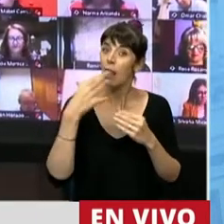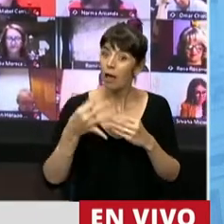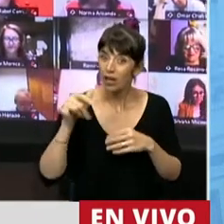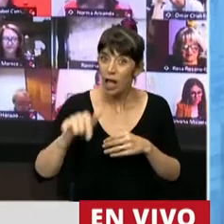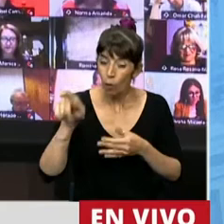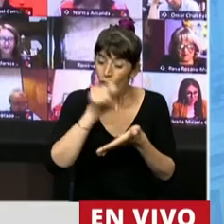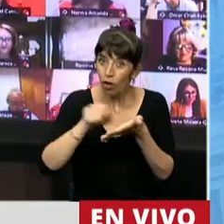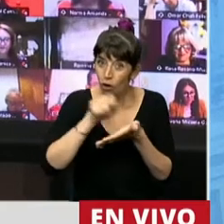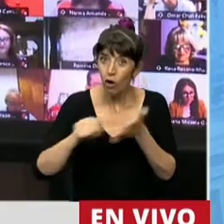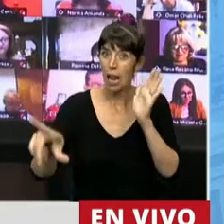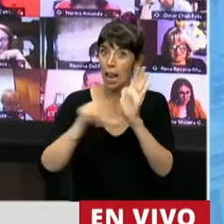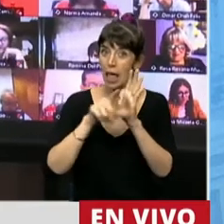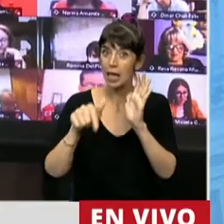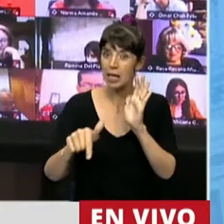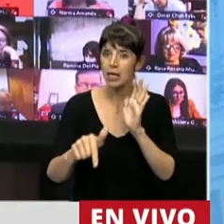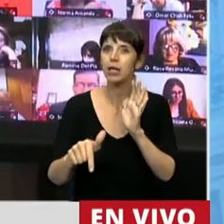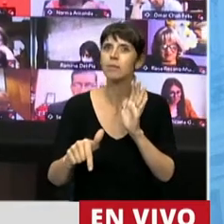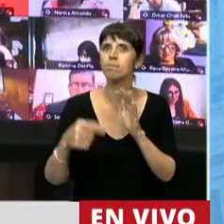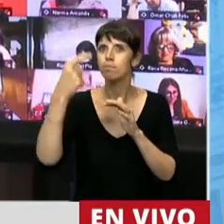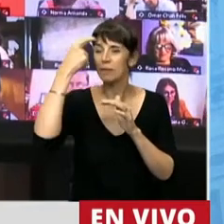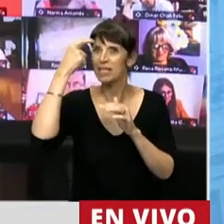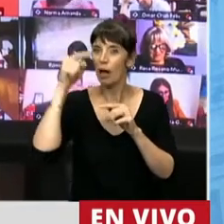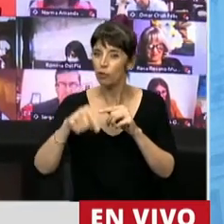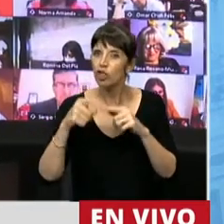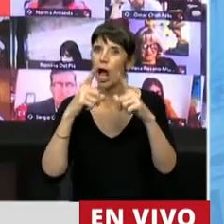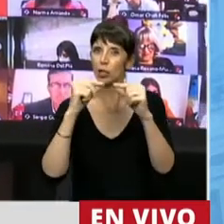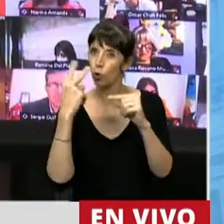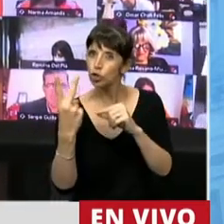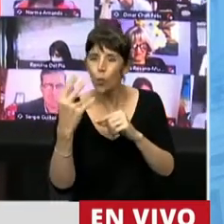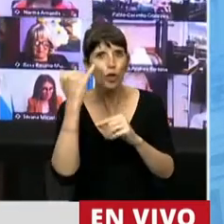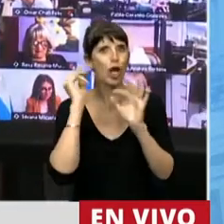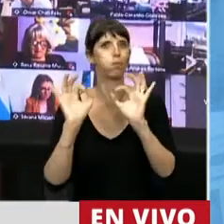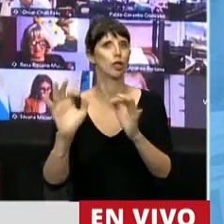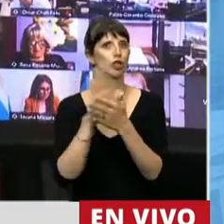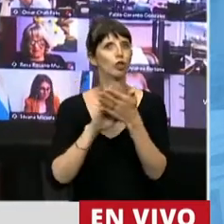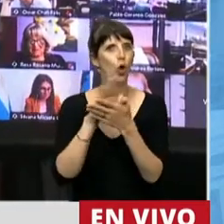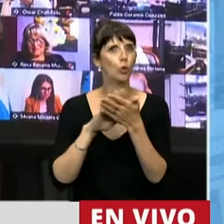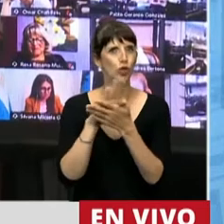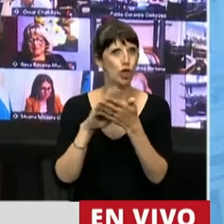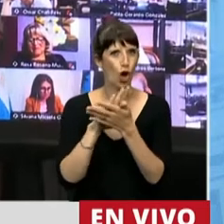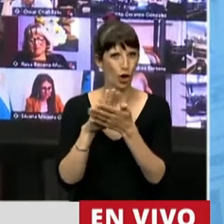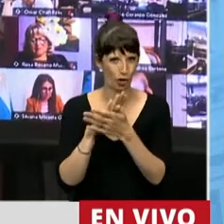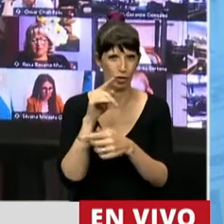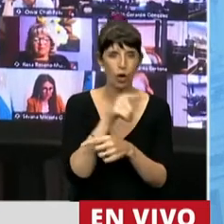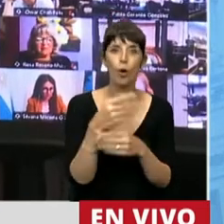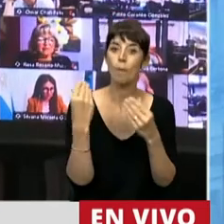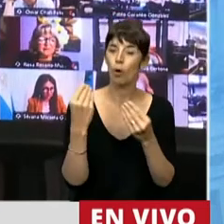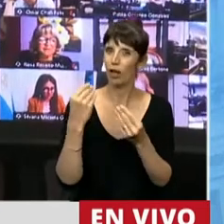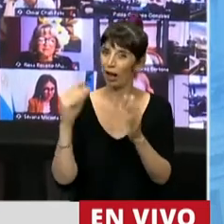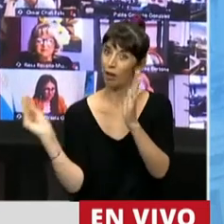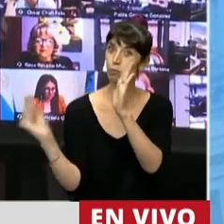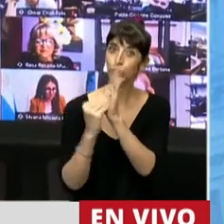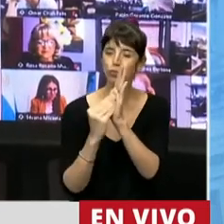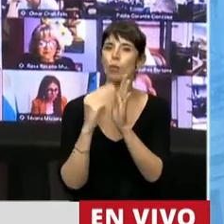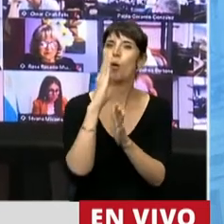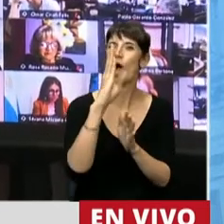de esta ley creemos que esto lo tenemos subsanado en el artículo segundo cuando establecemos que el Banco Central